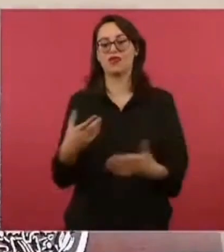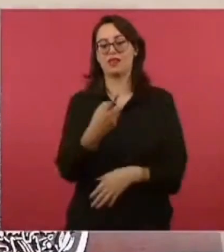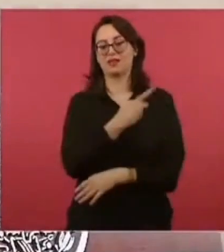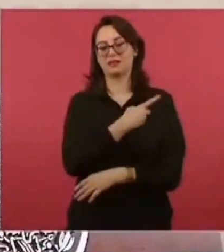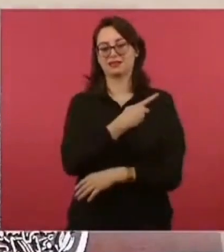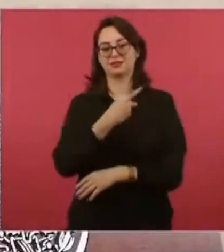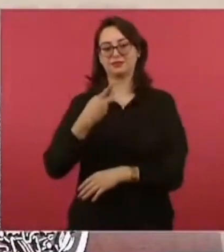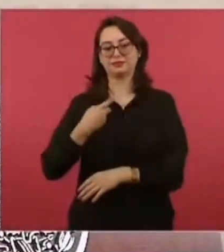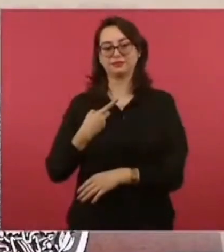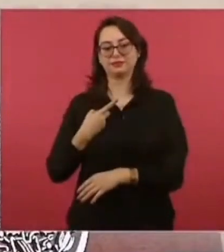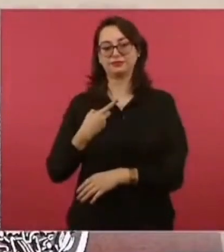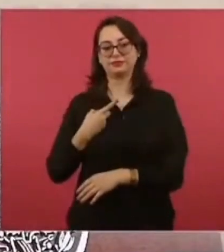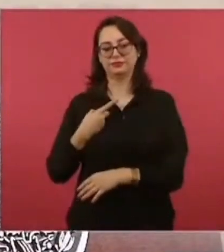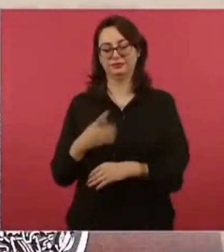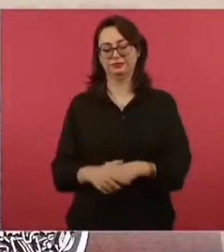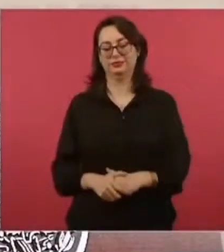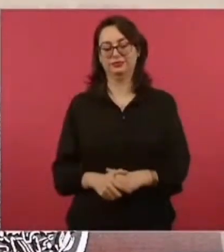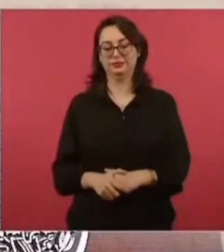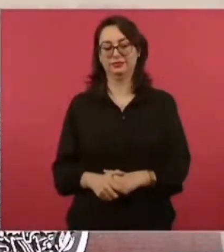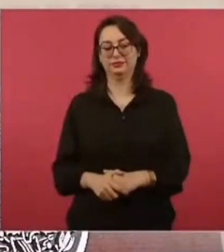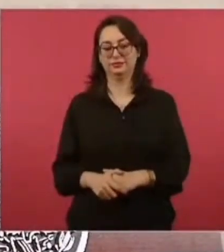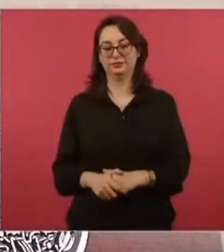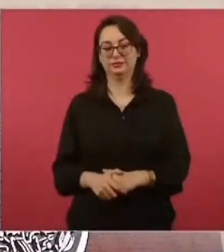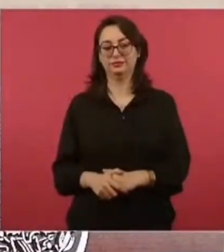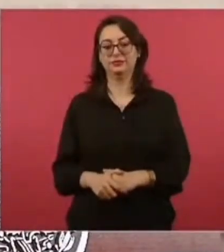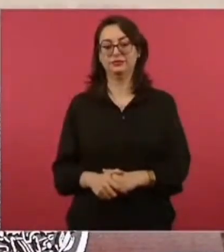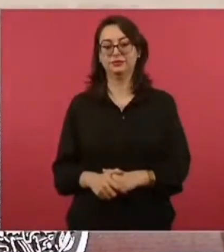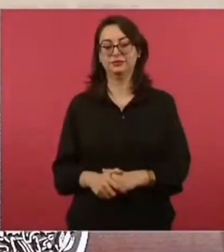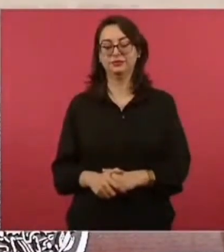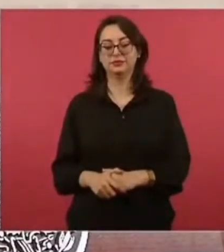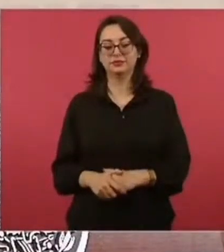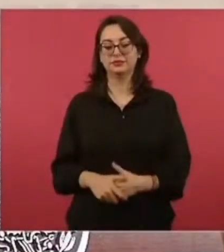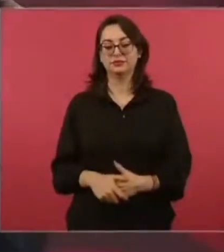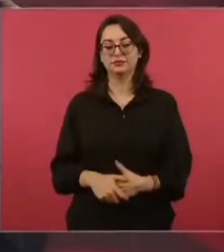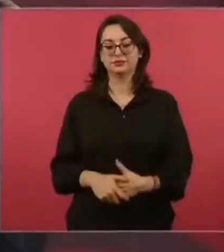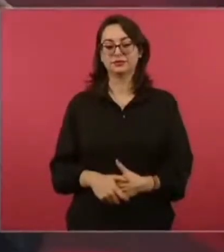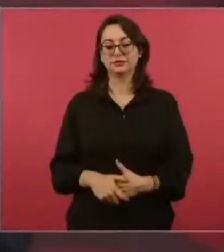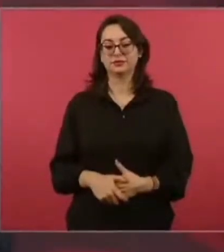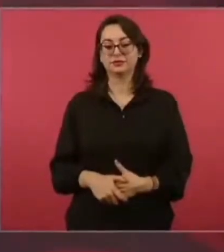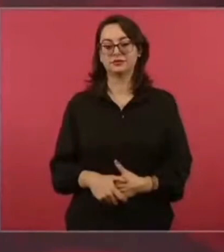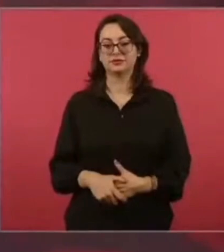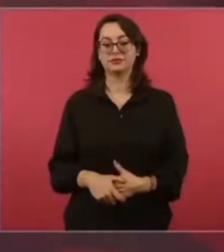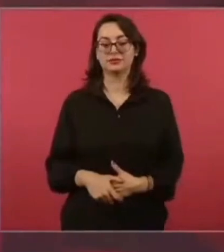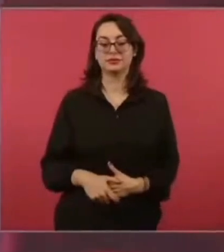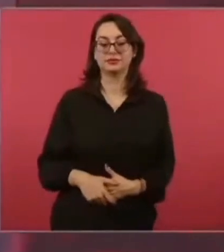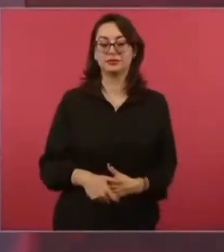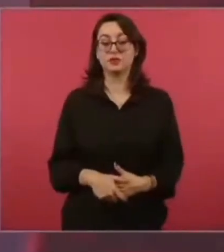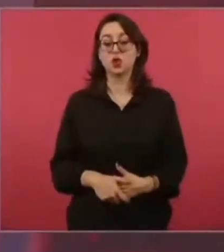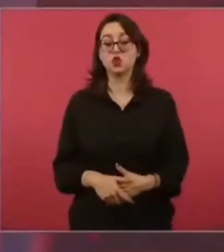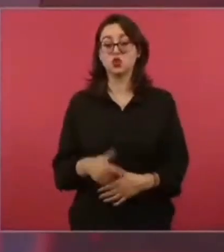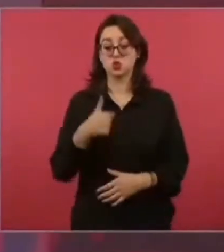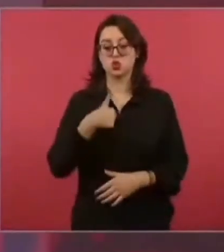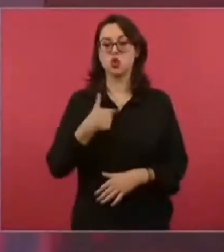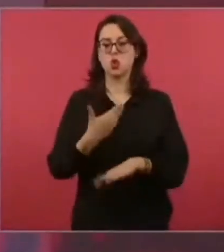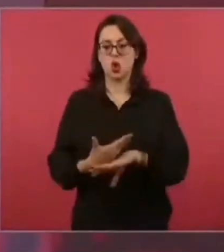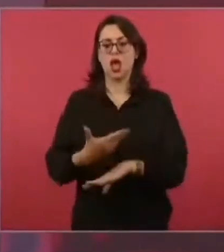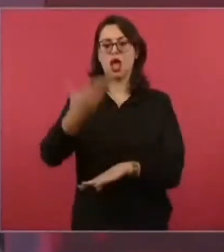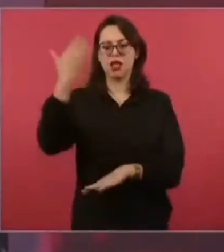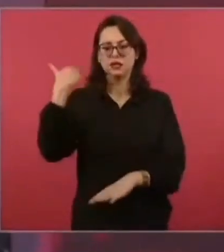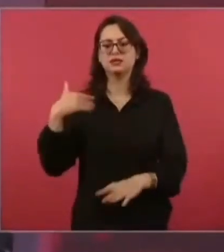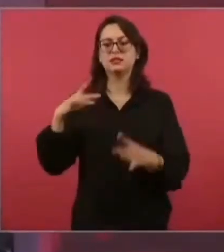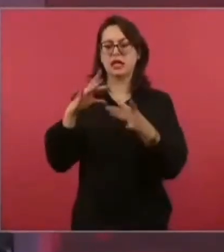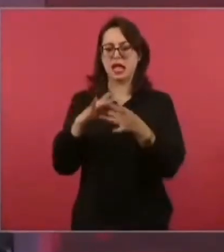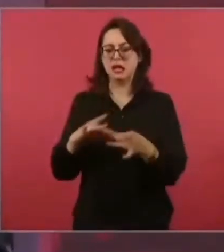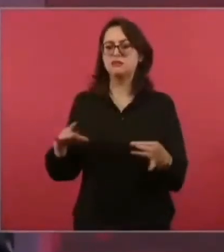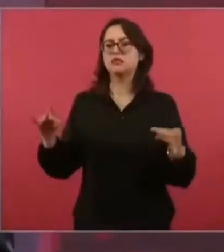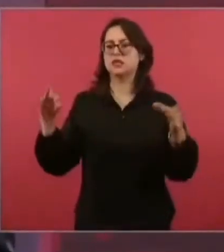Yo hablé en su momento porque estaban ya muy